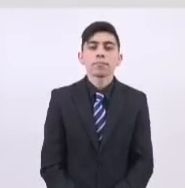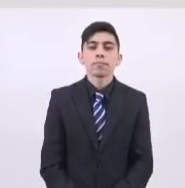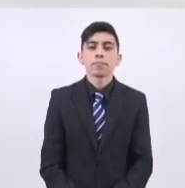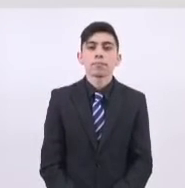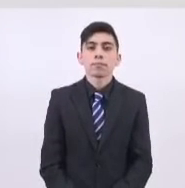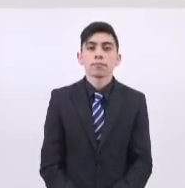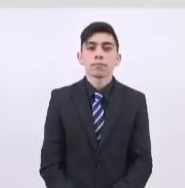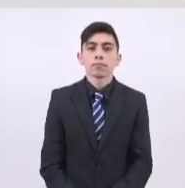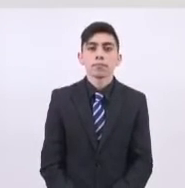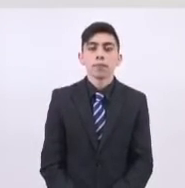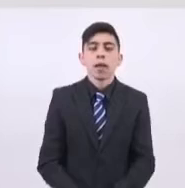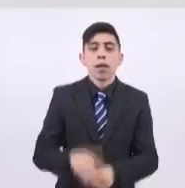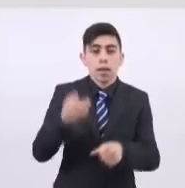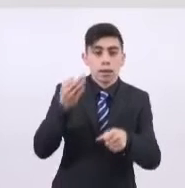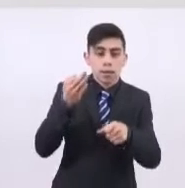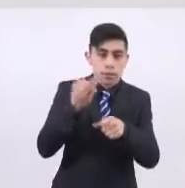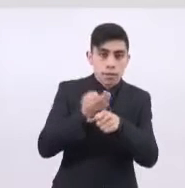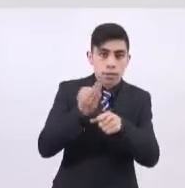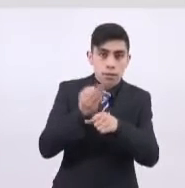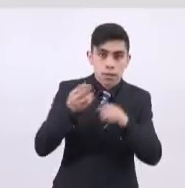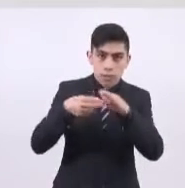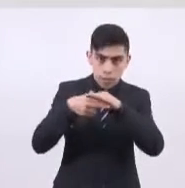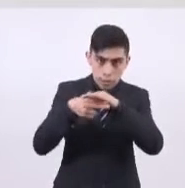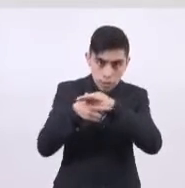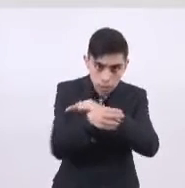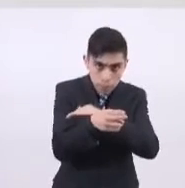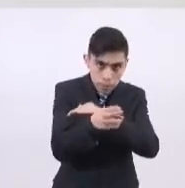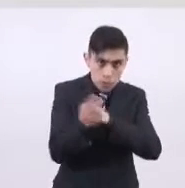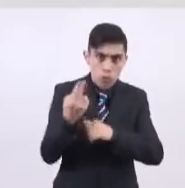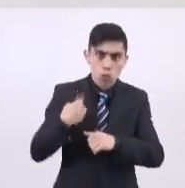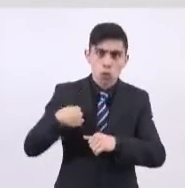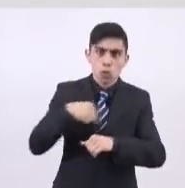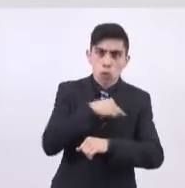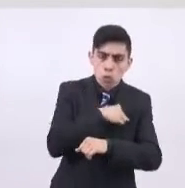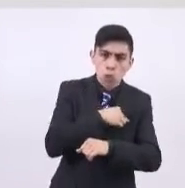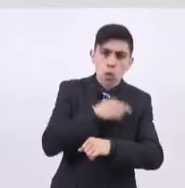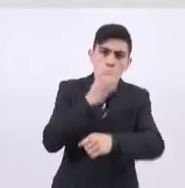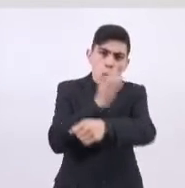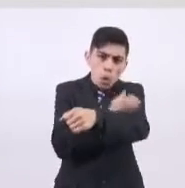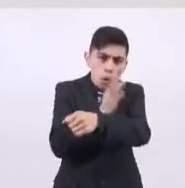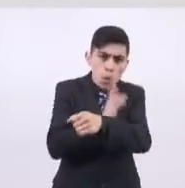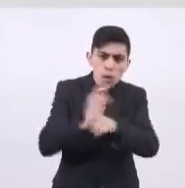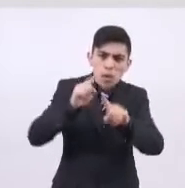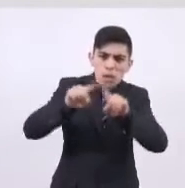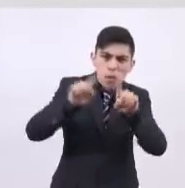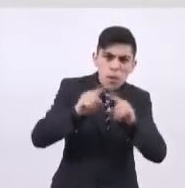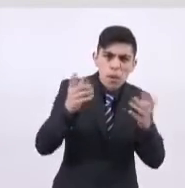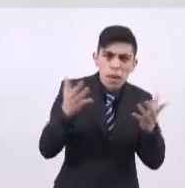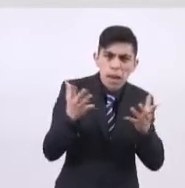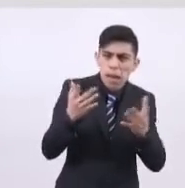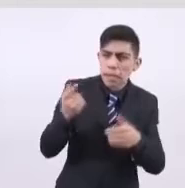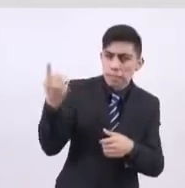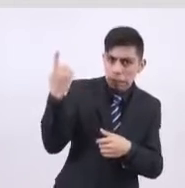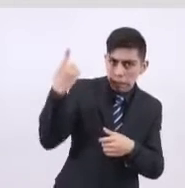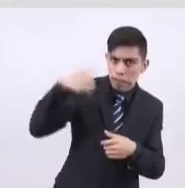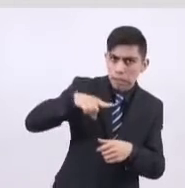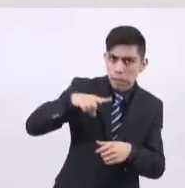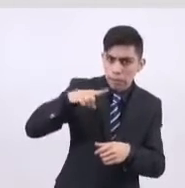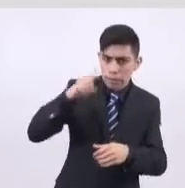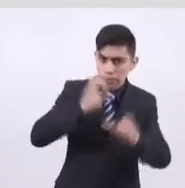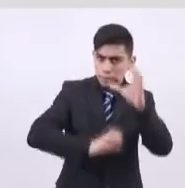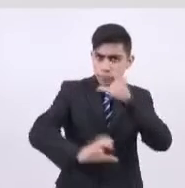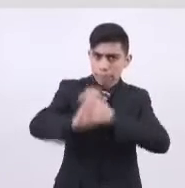Por lo que toca al Metro, participaremos de manera coordinada con las acciones fundamentales instruidas por la doctora Sheinbaum